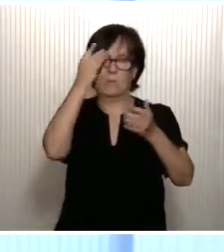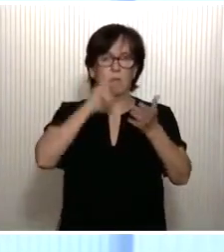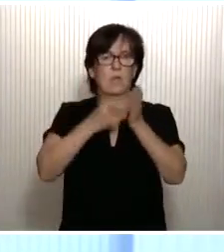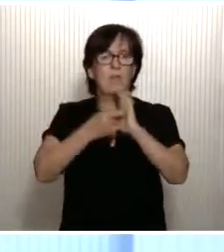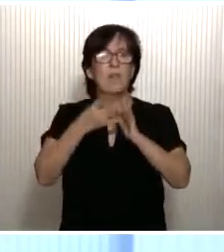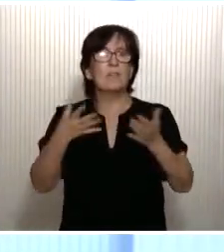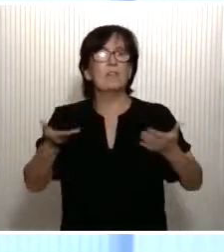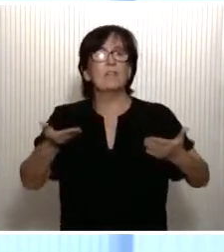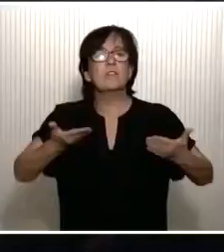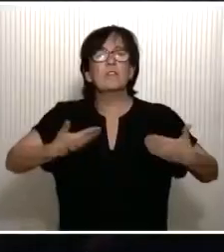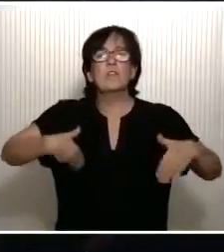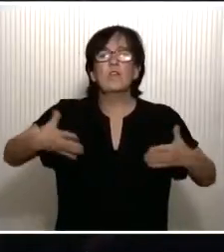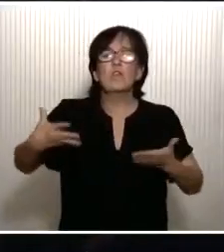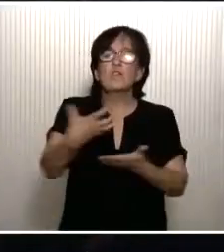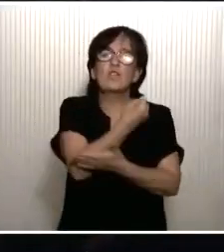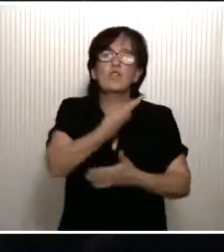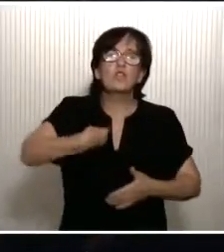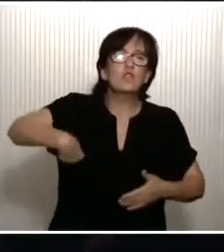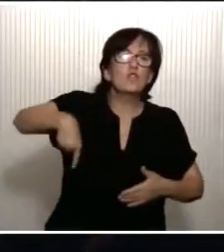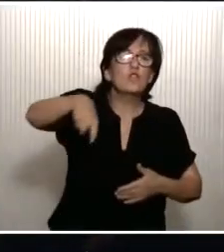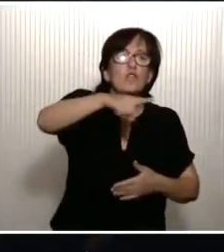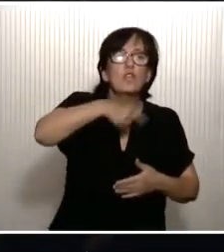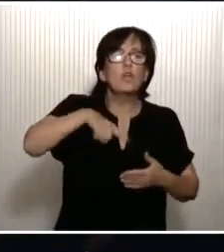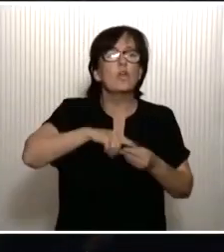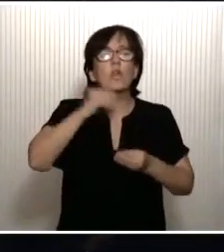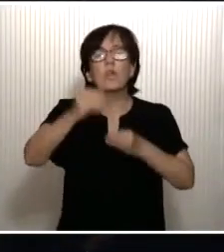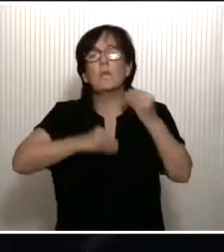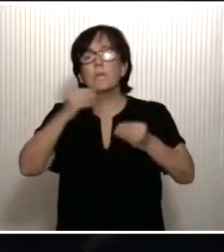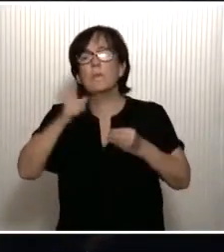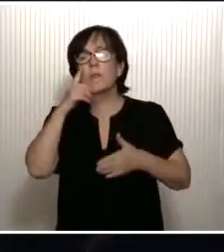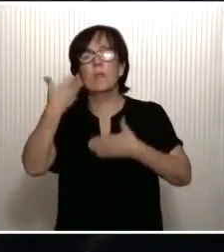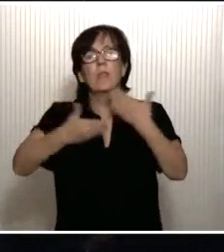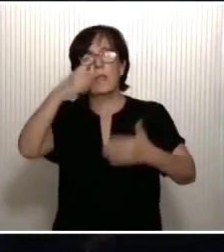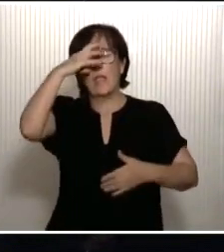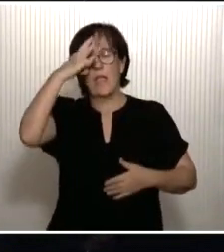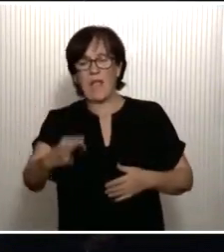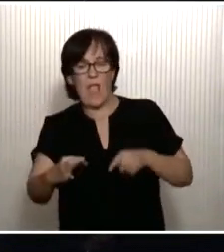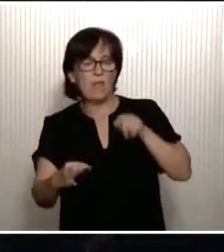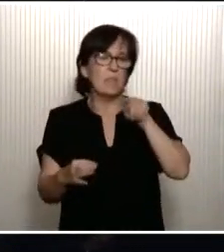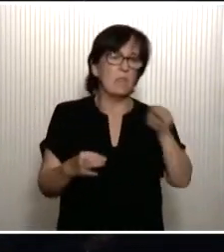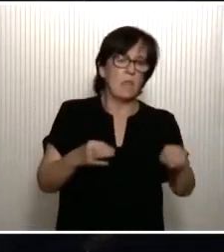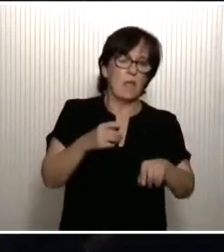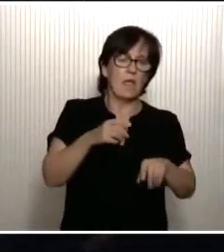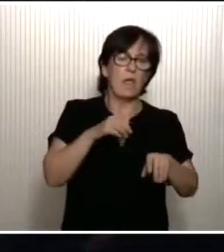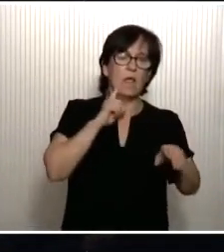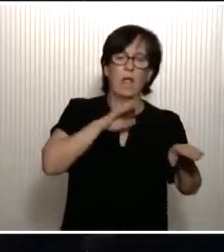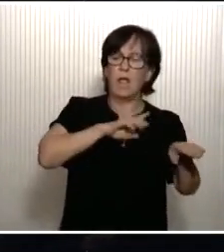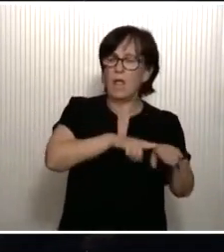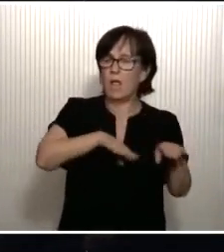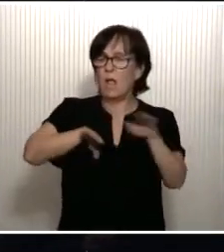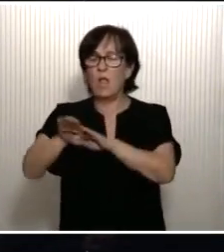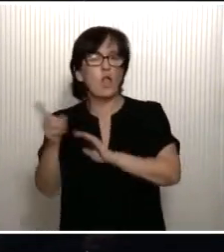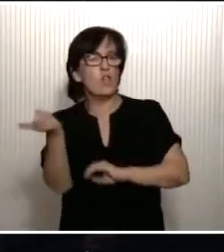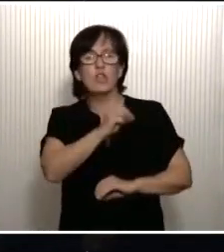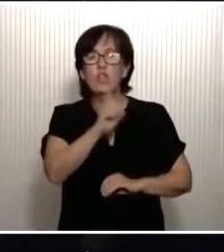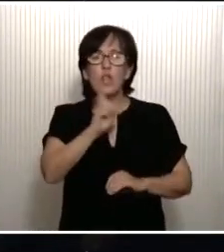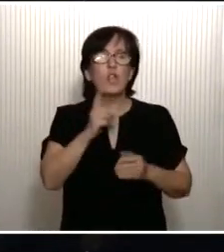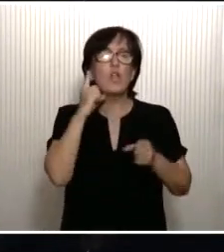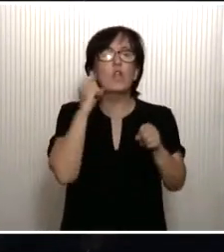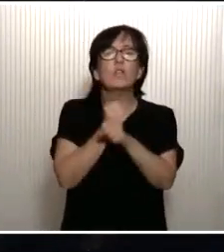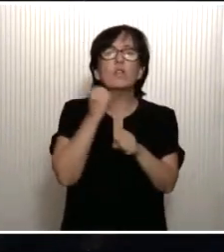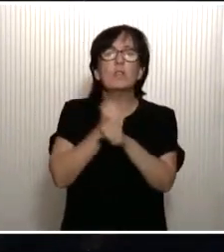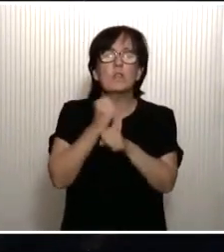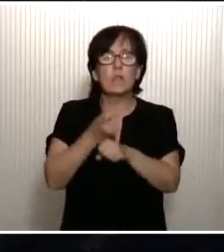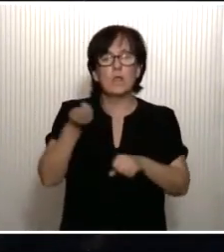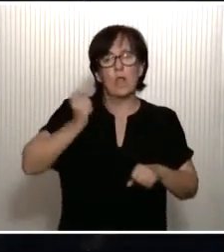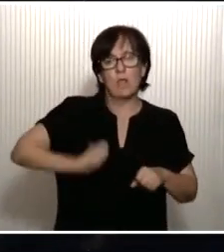insisto, de todos los emprendedores. No de la mitad que profesa unas creencias frente a otros que profesan otras creencias. Una tarea también de los